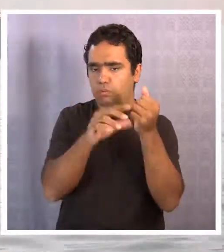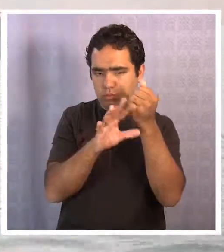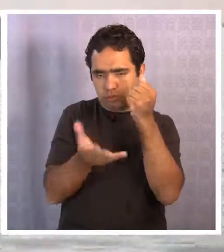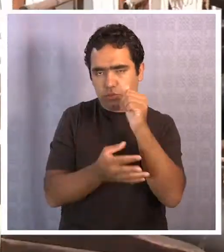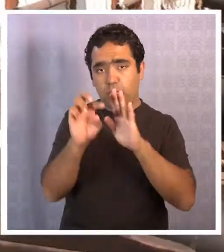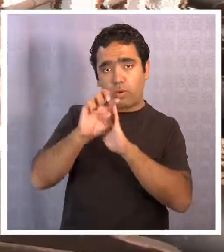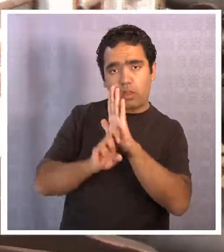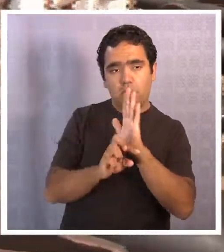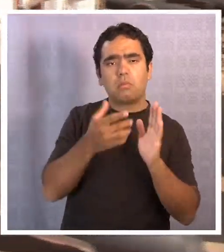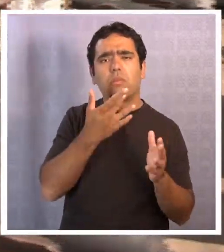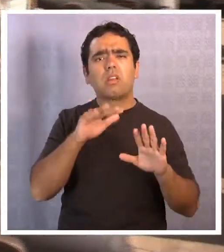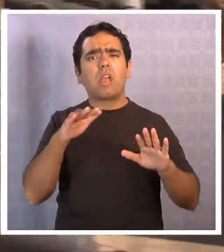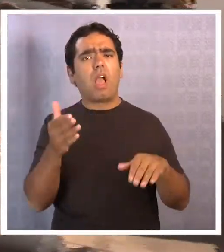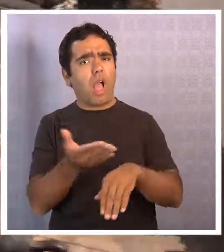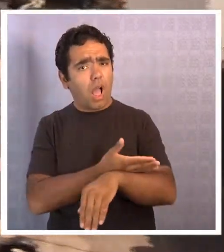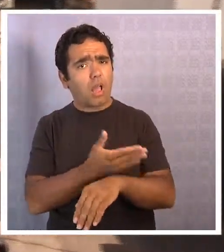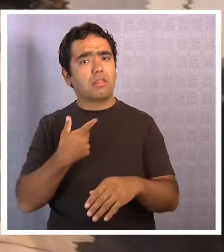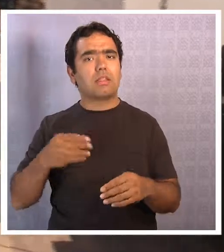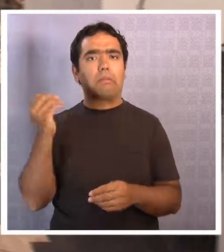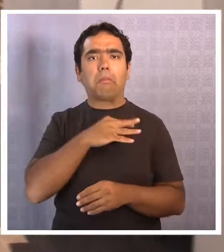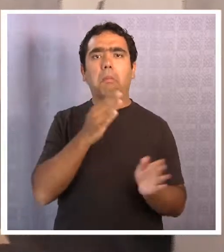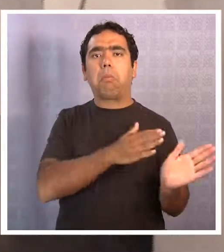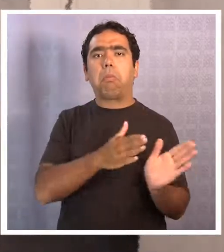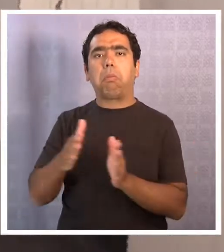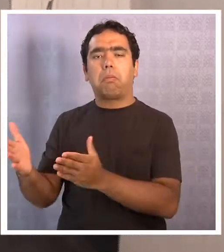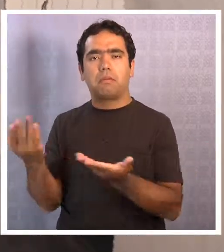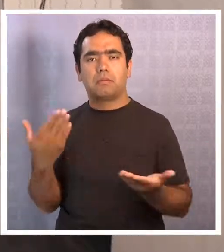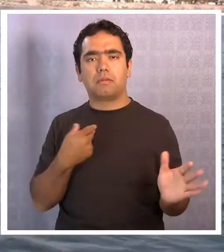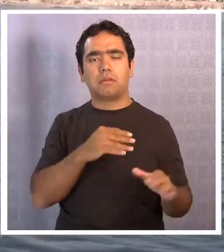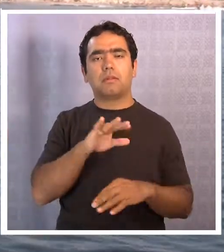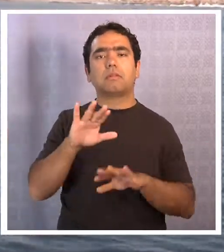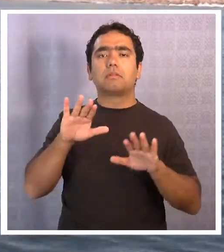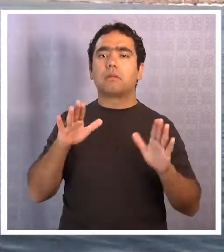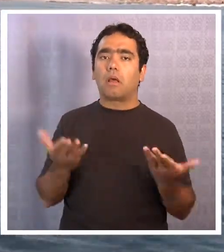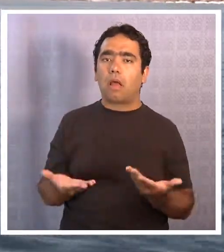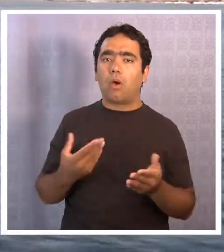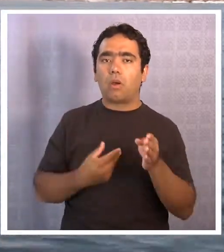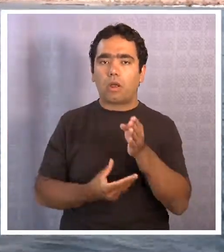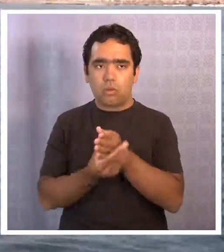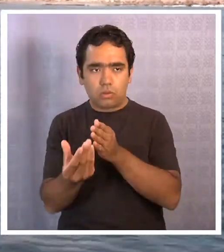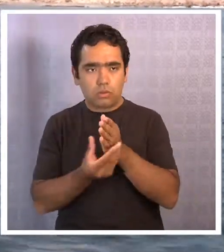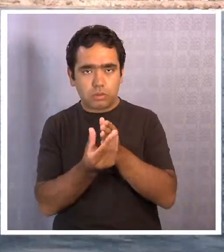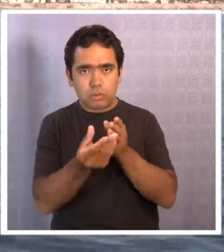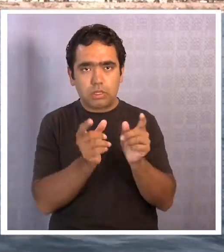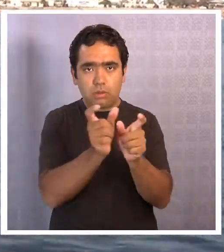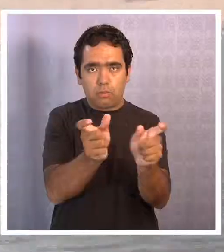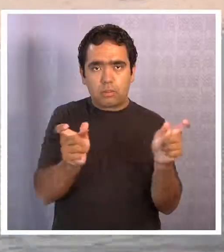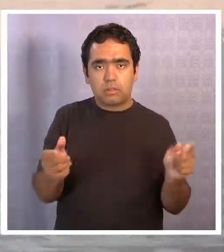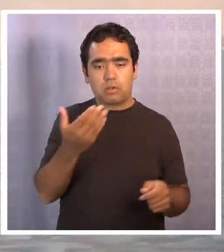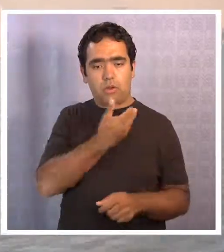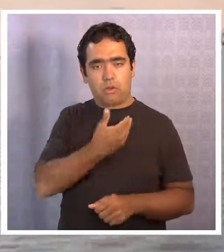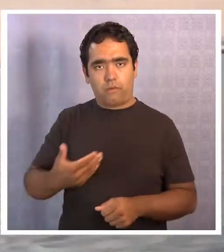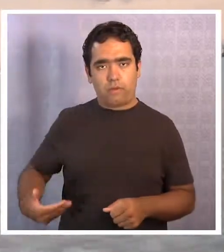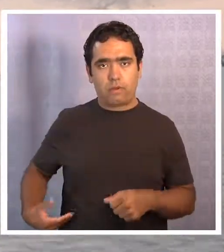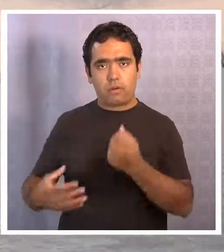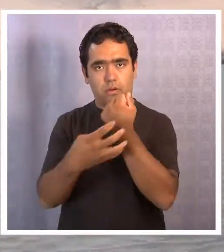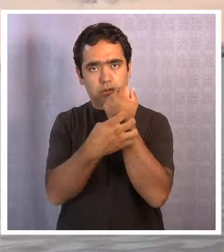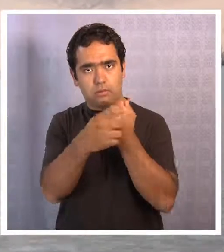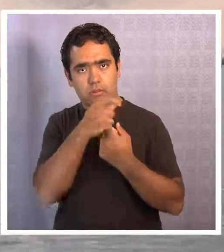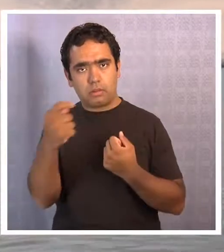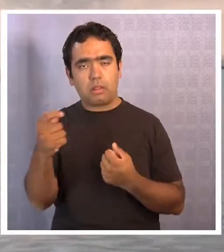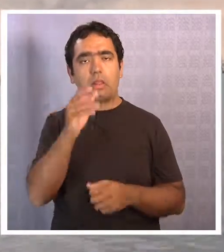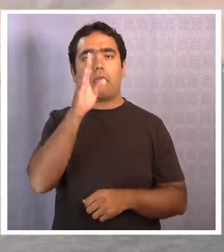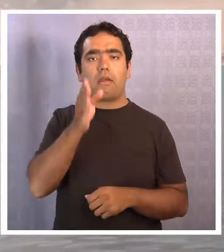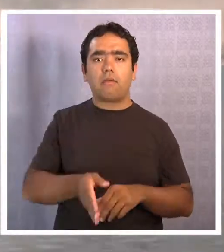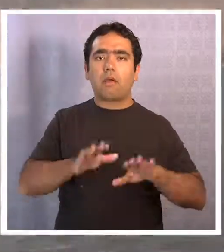selección de proyectos que en este caso fue muy rápida, lo que hace discutible el procedimiento Mientras tanto el consejo y gobierno regional